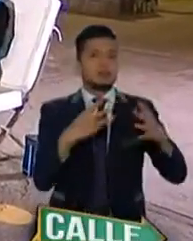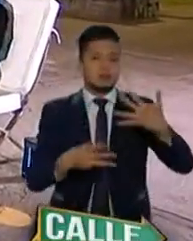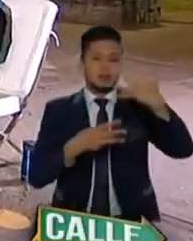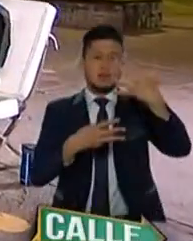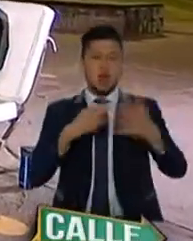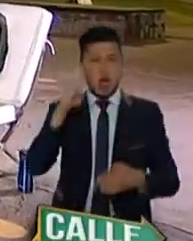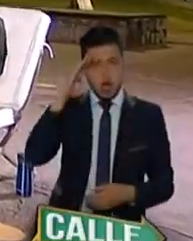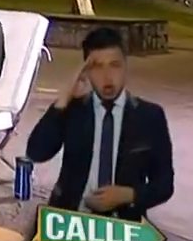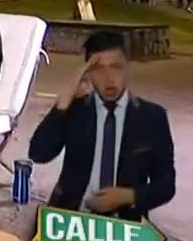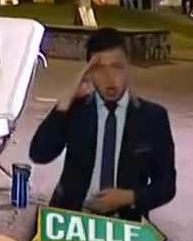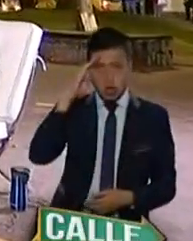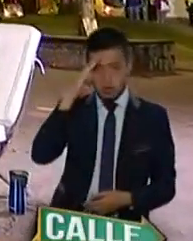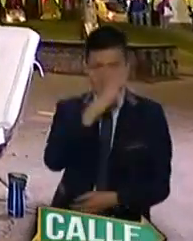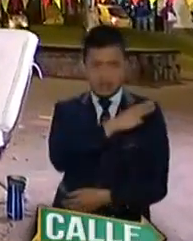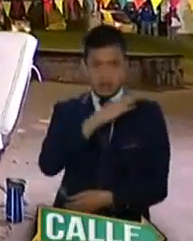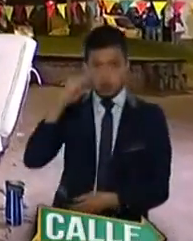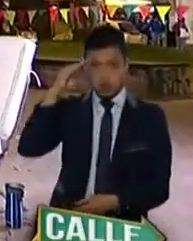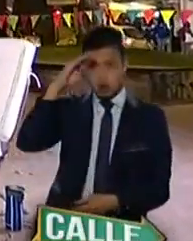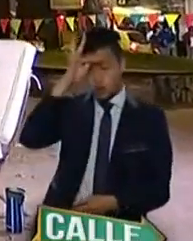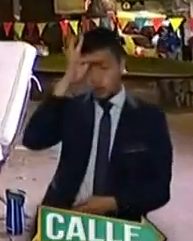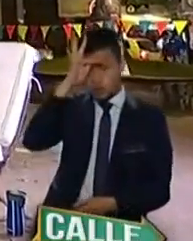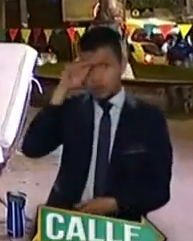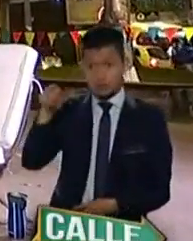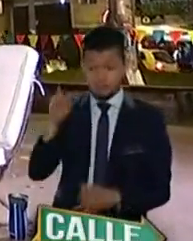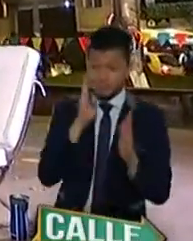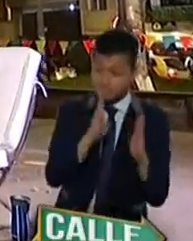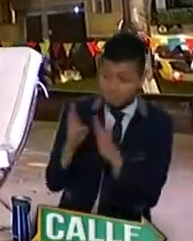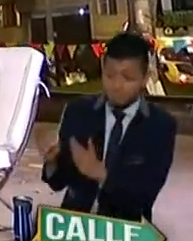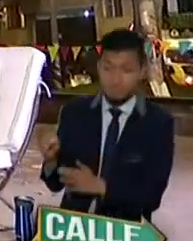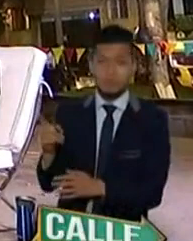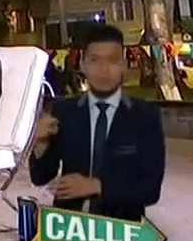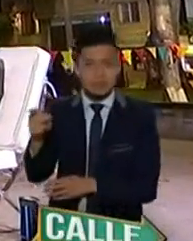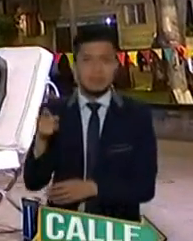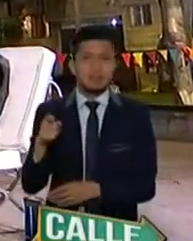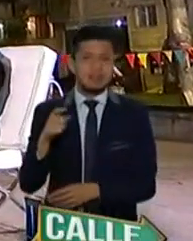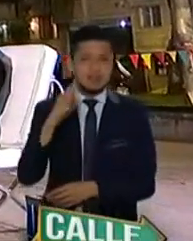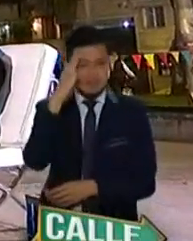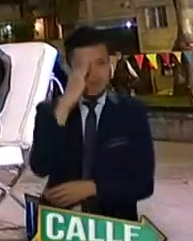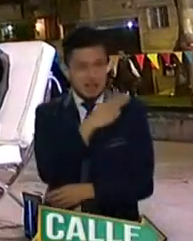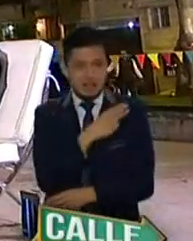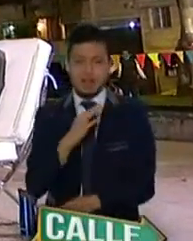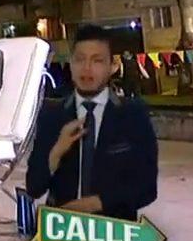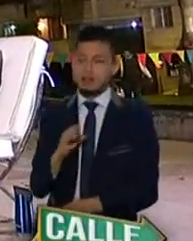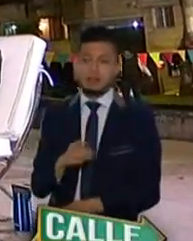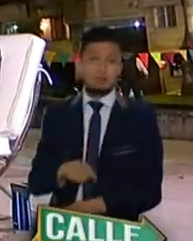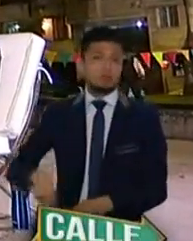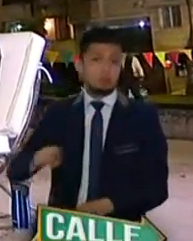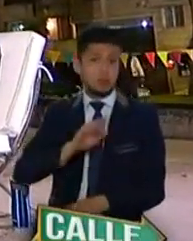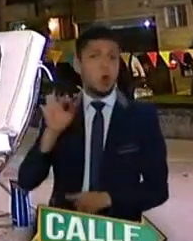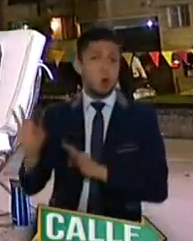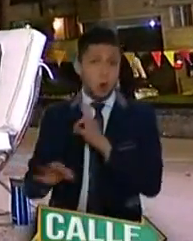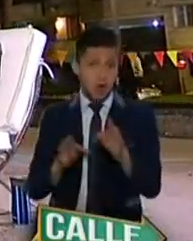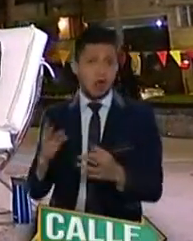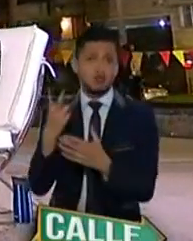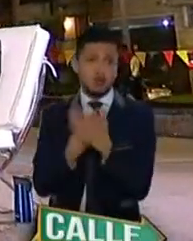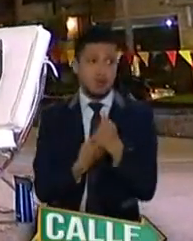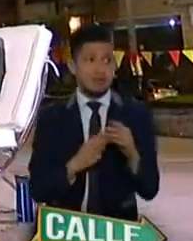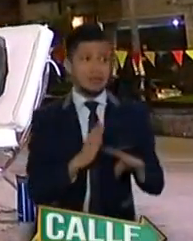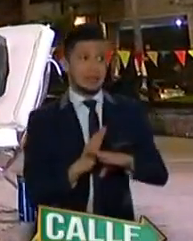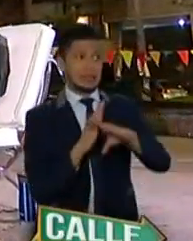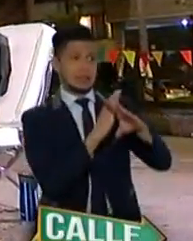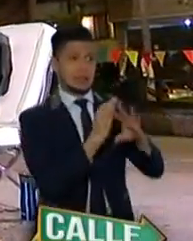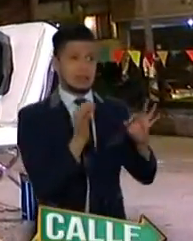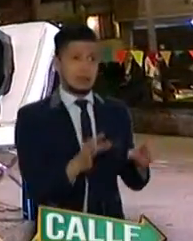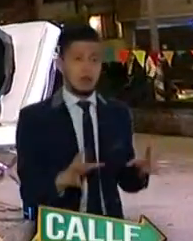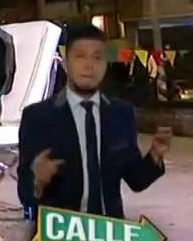Sí. Es un hospital además que atiende a los miembros de nuestra fuerza pública, también muy importante, es que nos cuidan doblemente, nos cuidan en seguridad y también nos